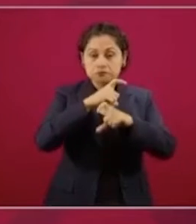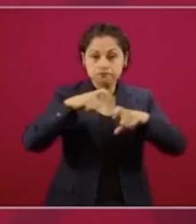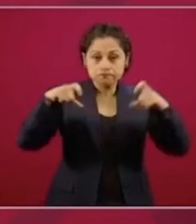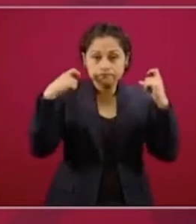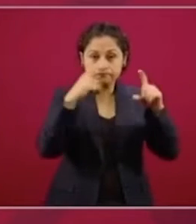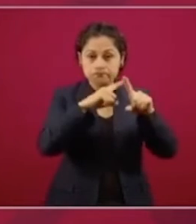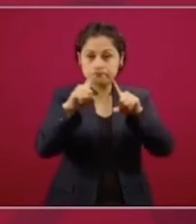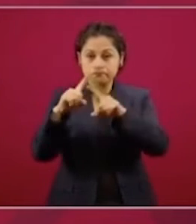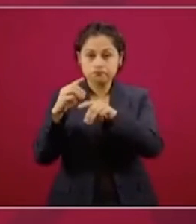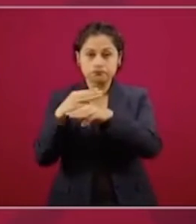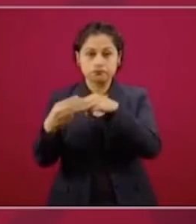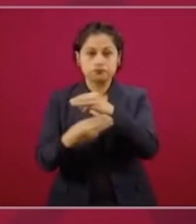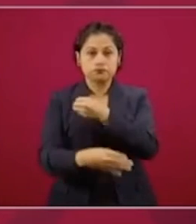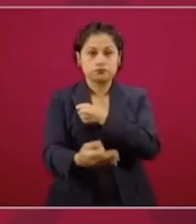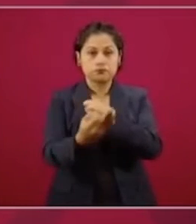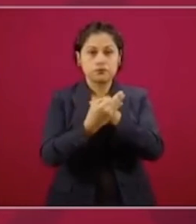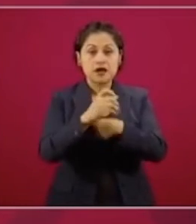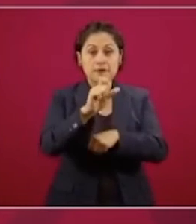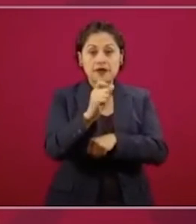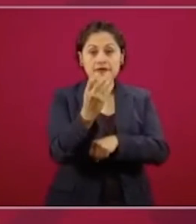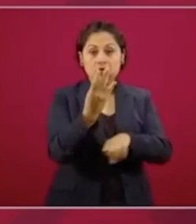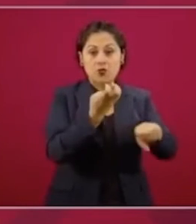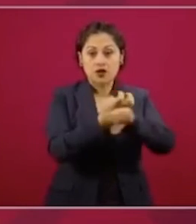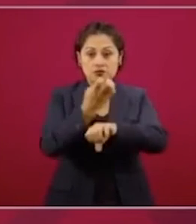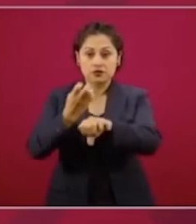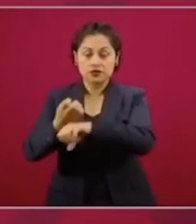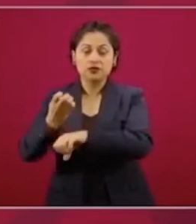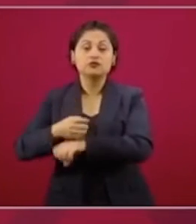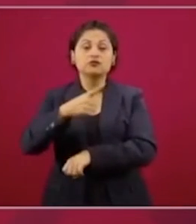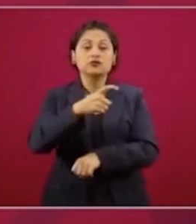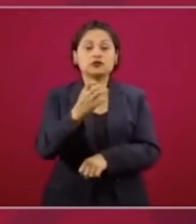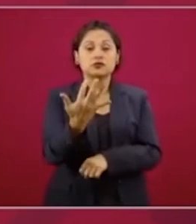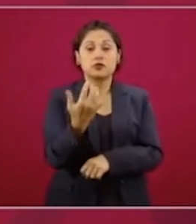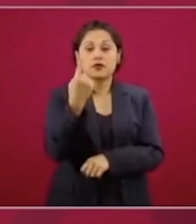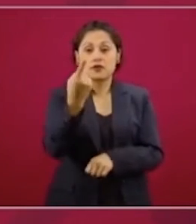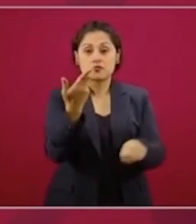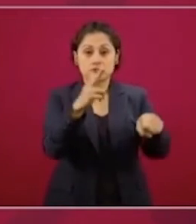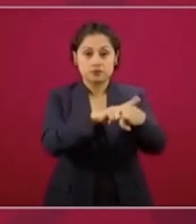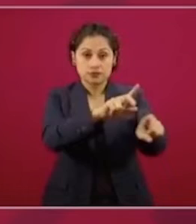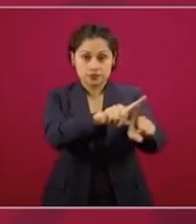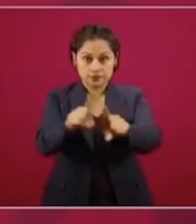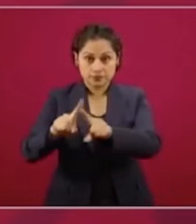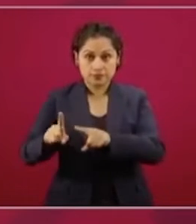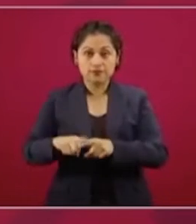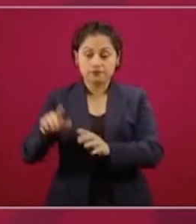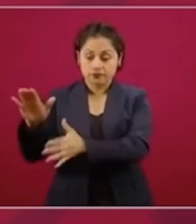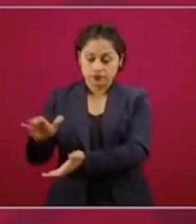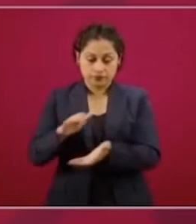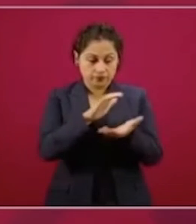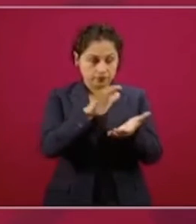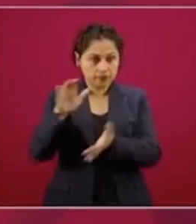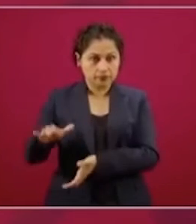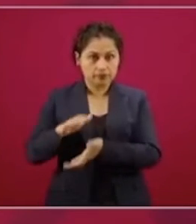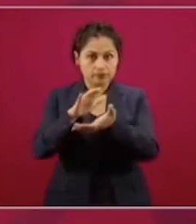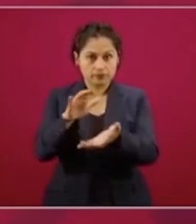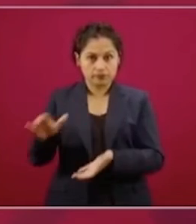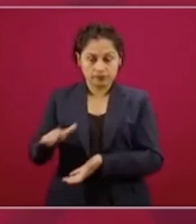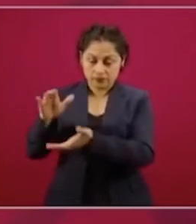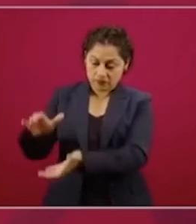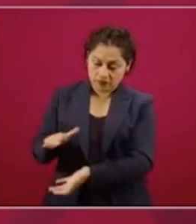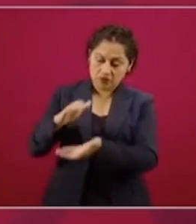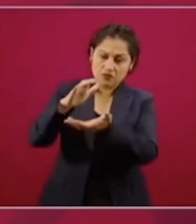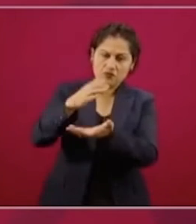incluidos 51 hospitales. Los kits están diseñados en primer lugar, como aquí se explicó, para proteger a los trabajadores